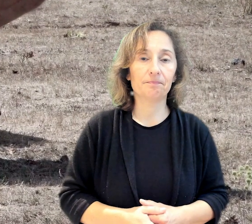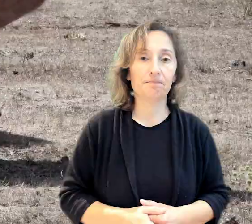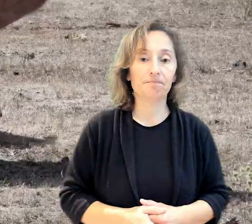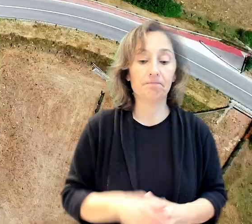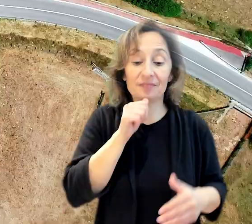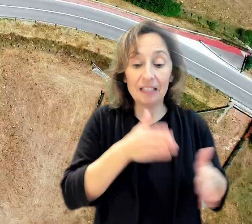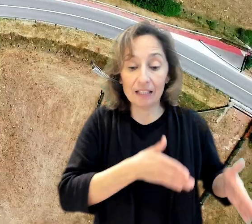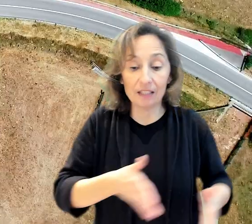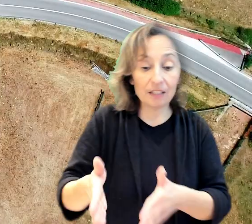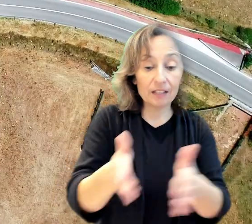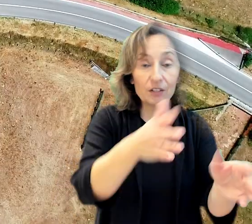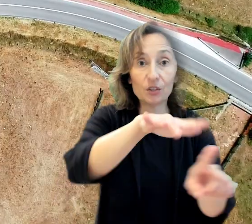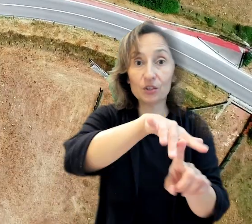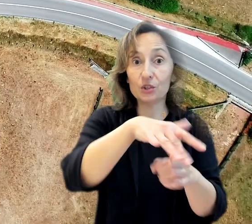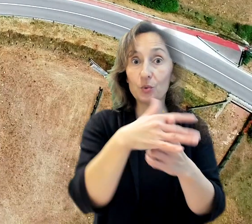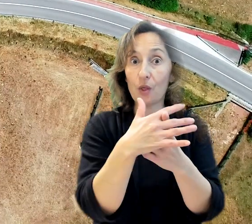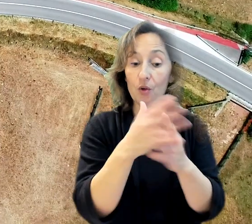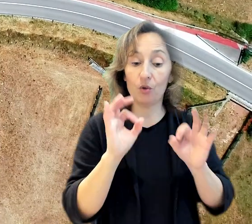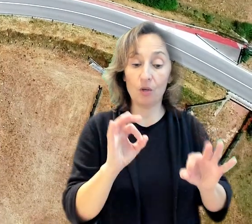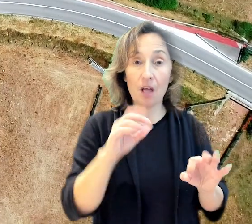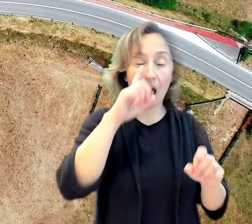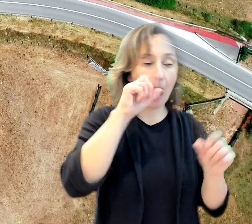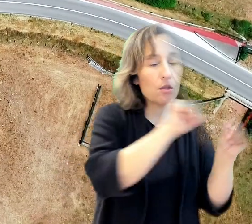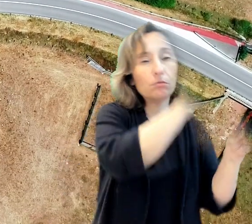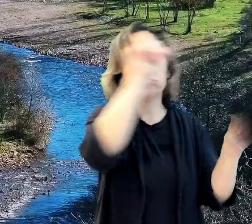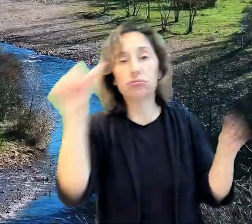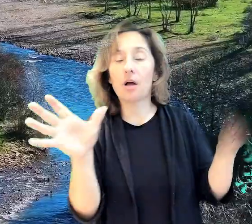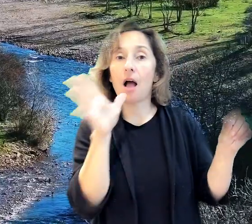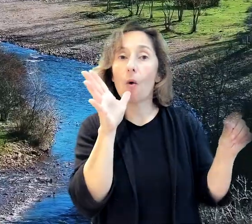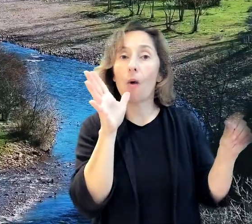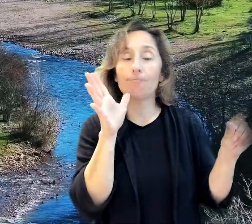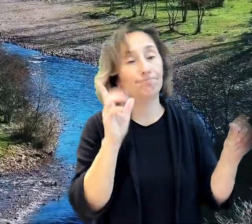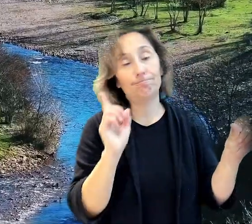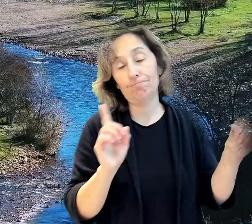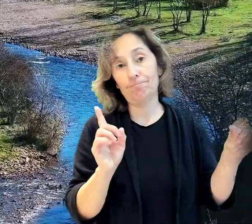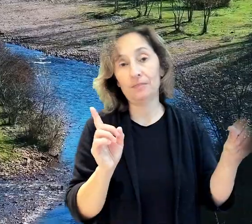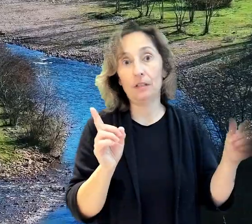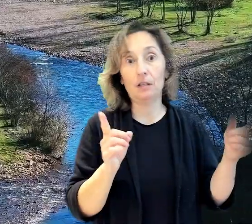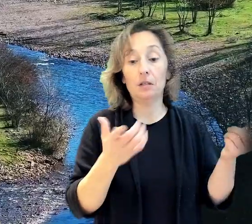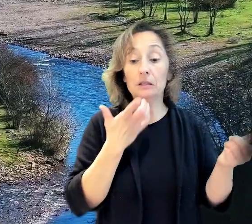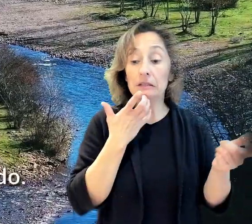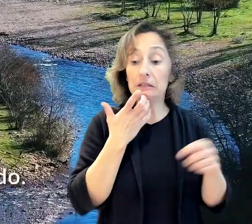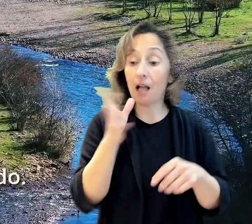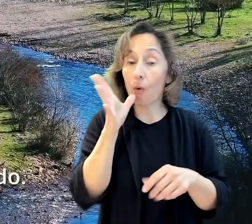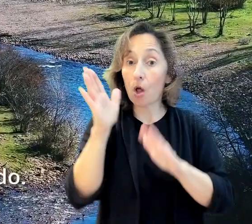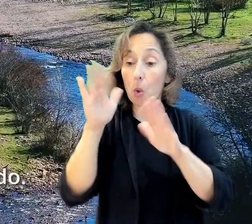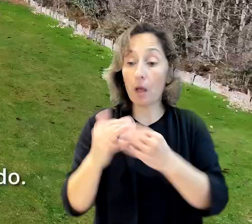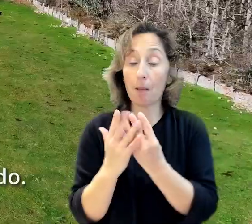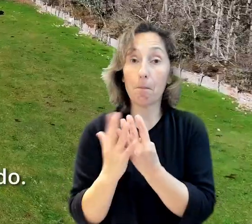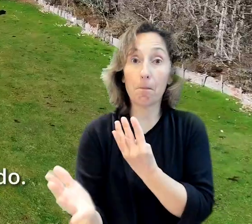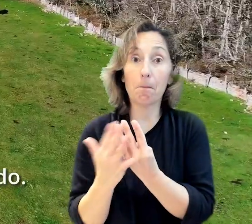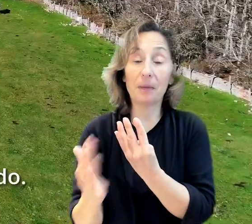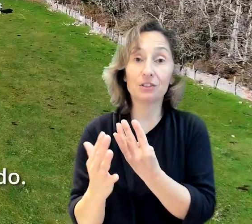Dada la casuística de este cauce, que no todo el año tiene agua, pues no hay tampoco mayor problema que haya un cierto